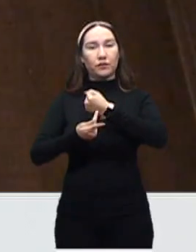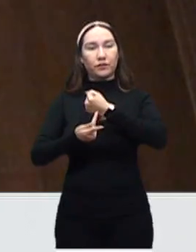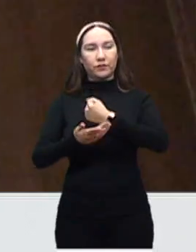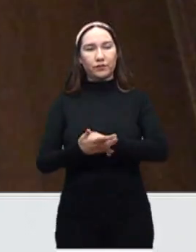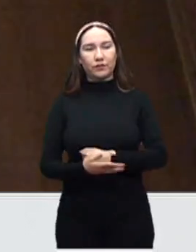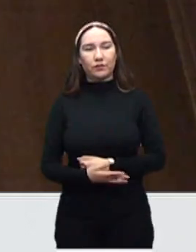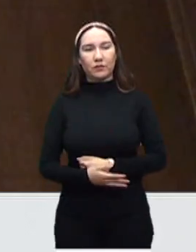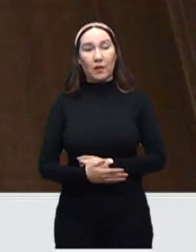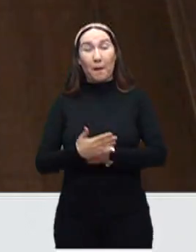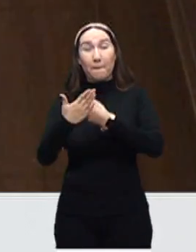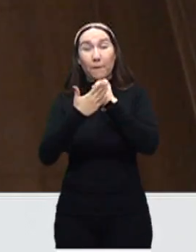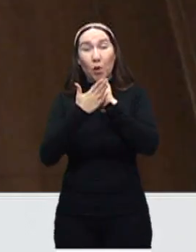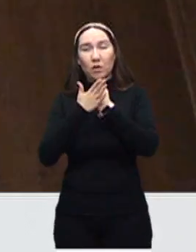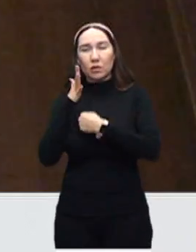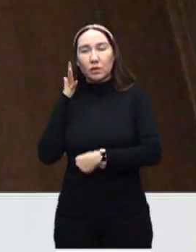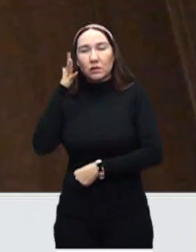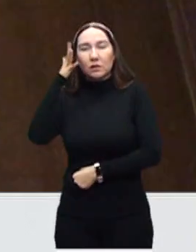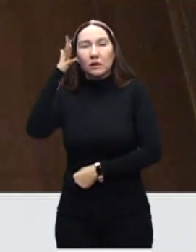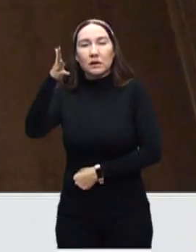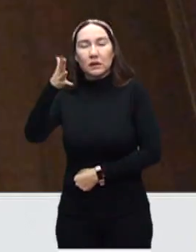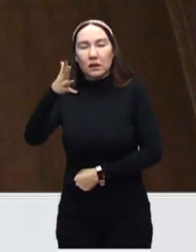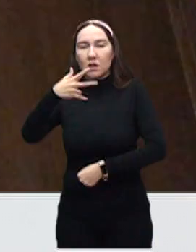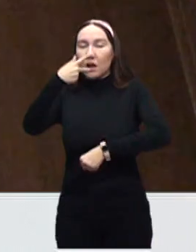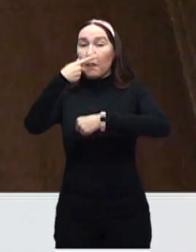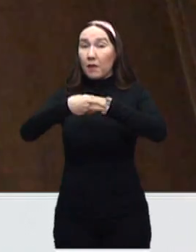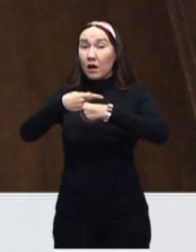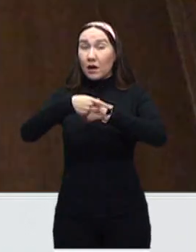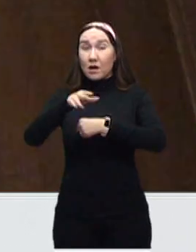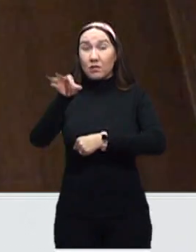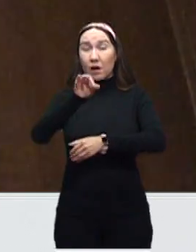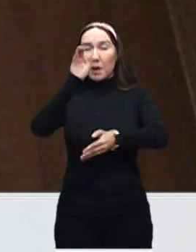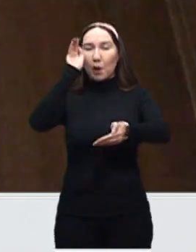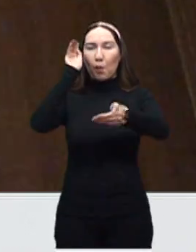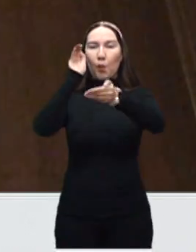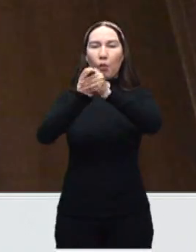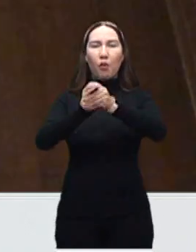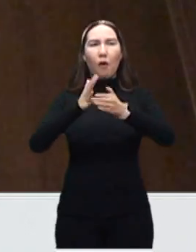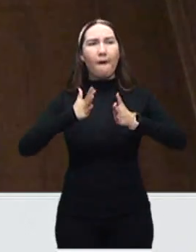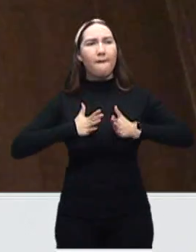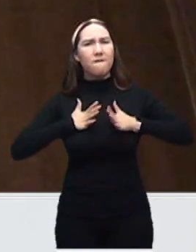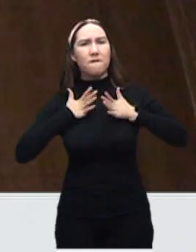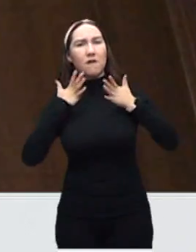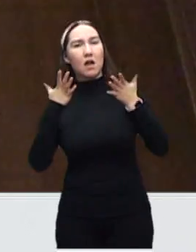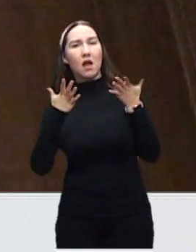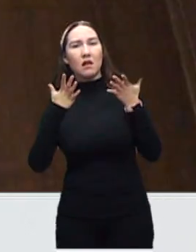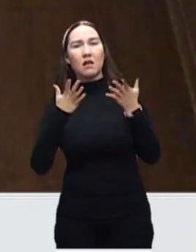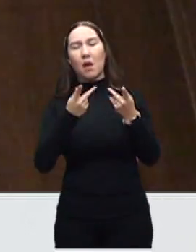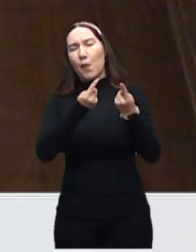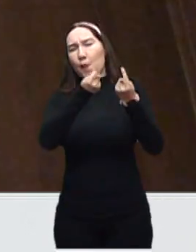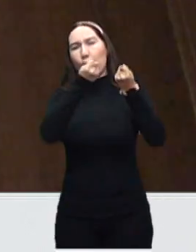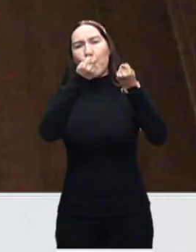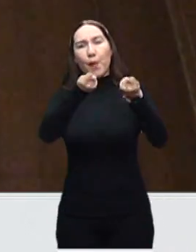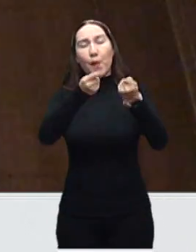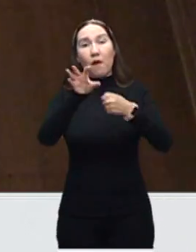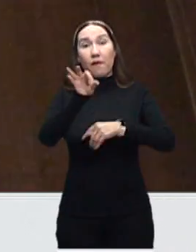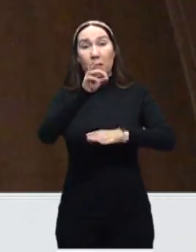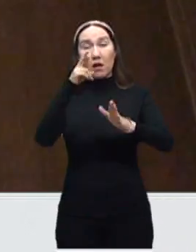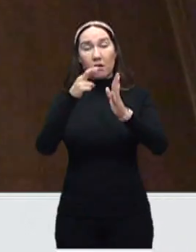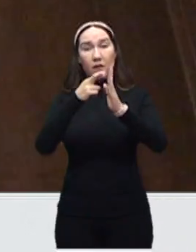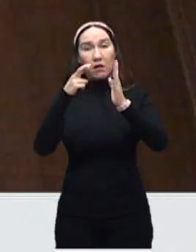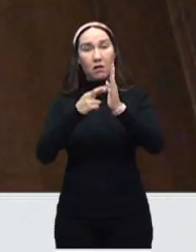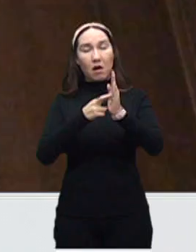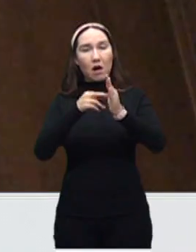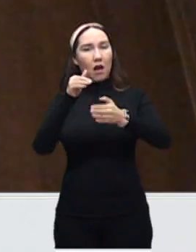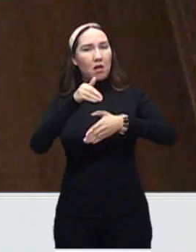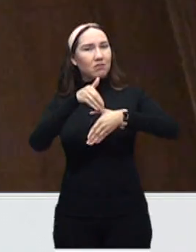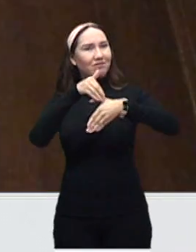podría pasar en el futuro si bajamos la guardia, si caemos en una confianza excesiva, si descuidamos nuestras medidas preventivas por